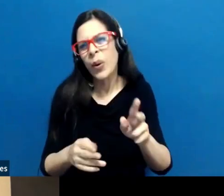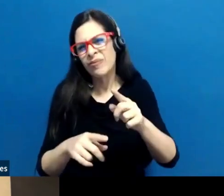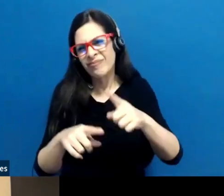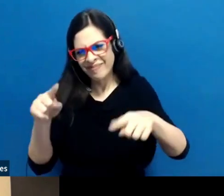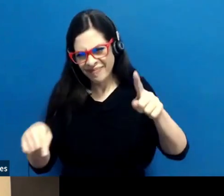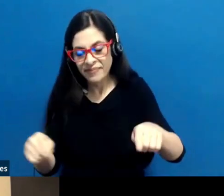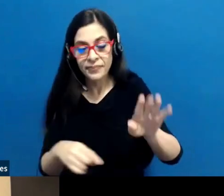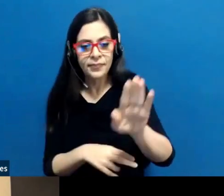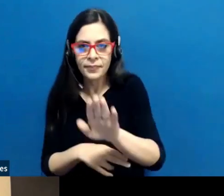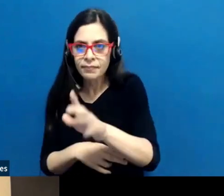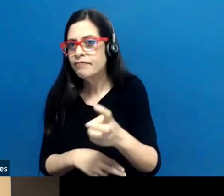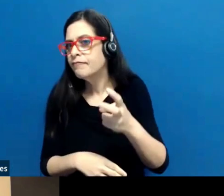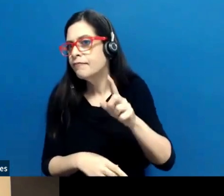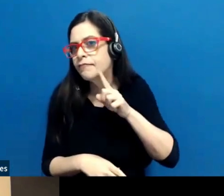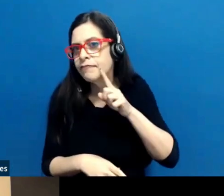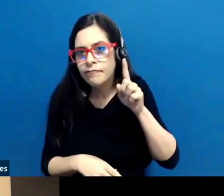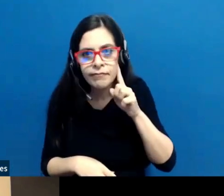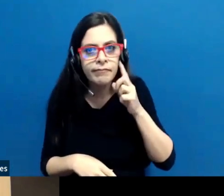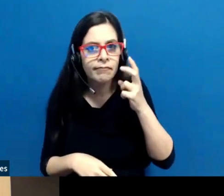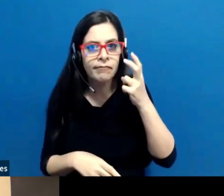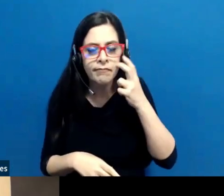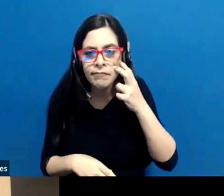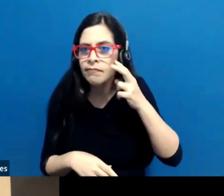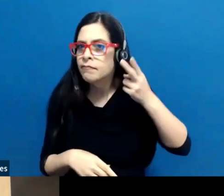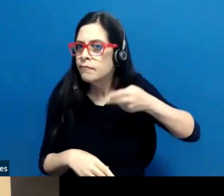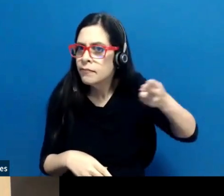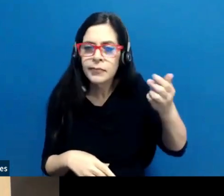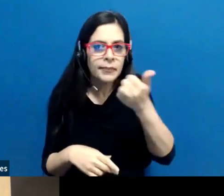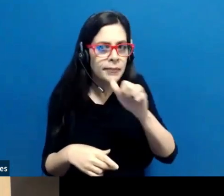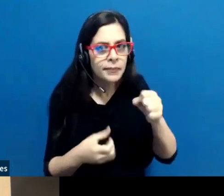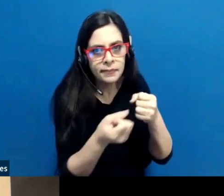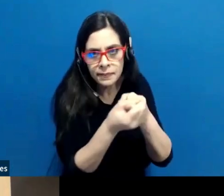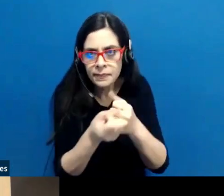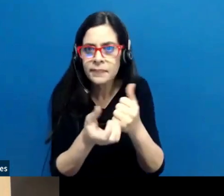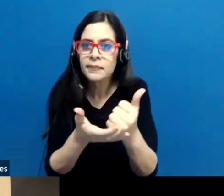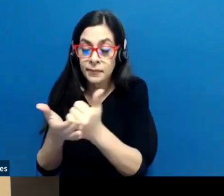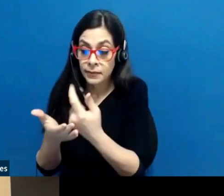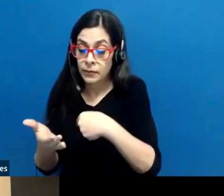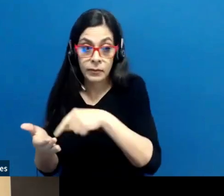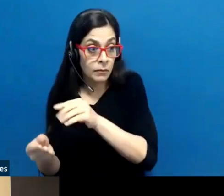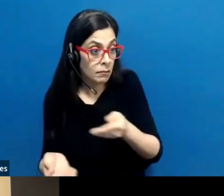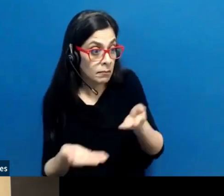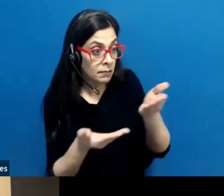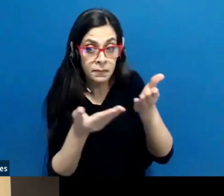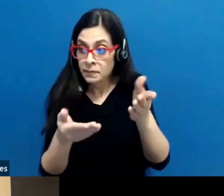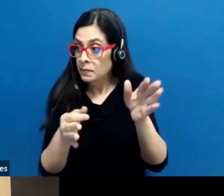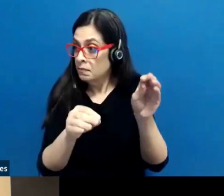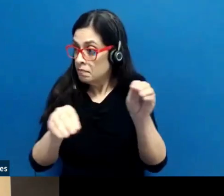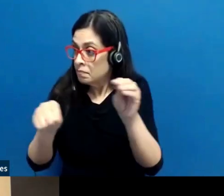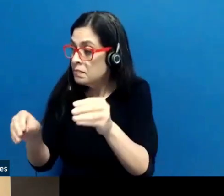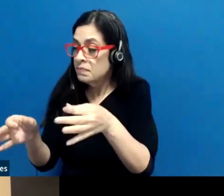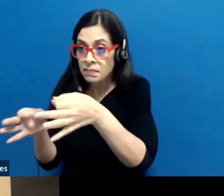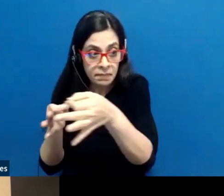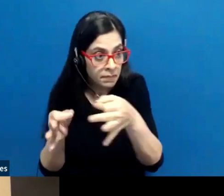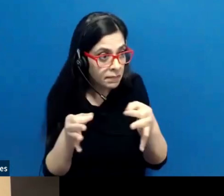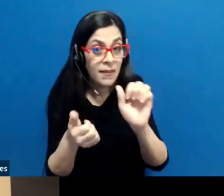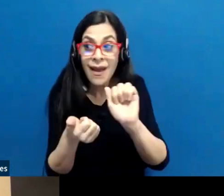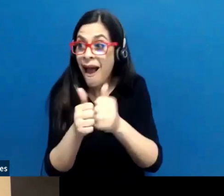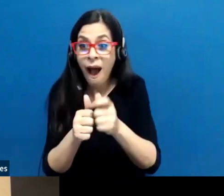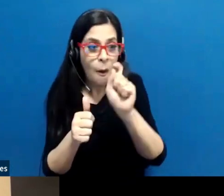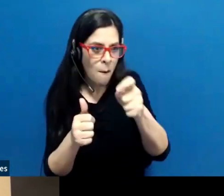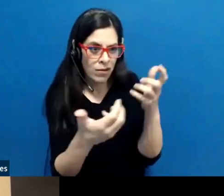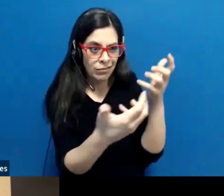damos apoyo desde la administración de tribunales a las regiones judiciales y al personal en la coordinación de precisamente las modificaciones